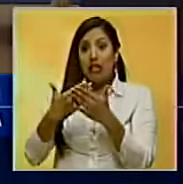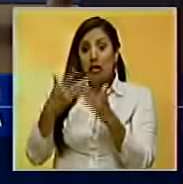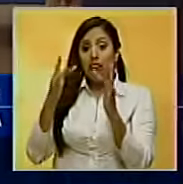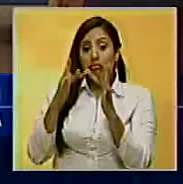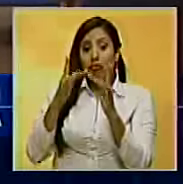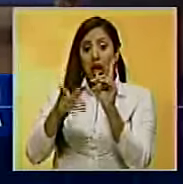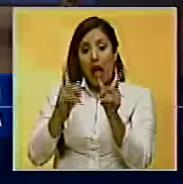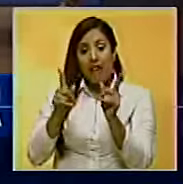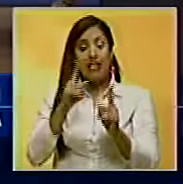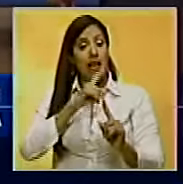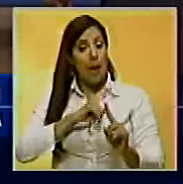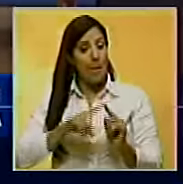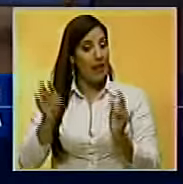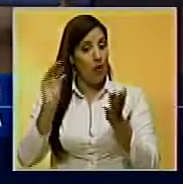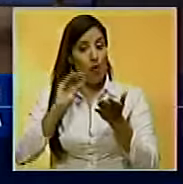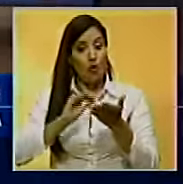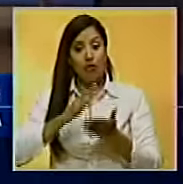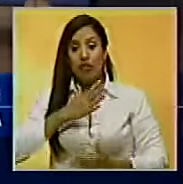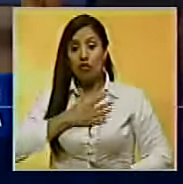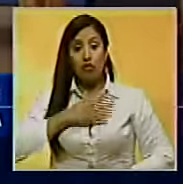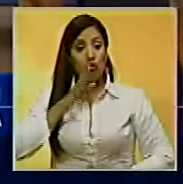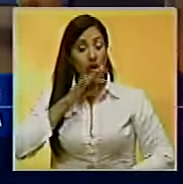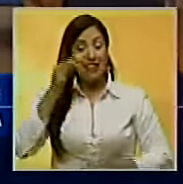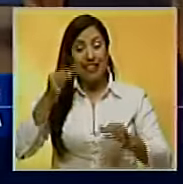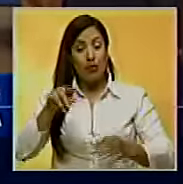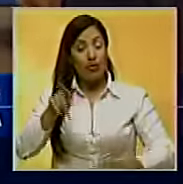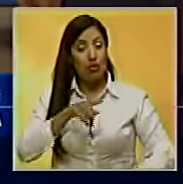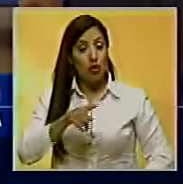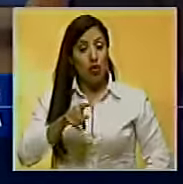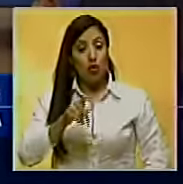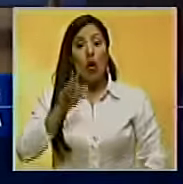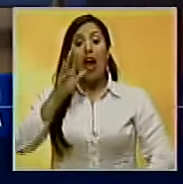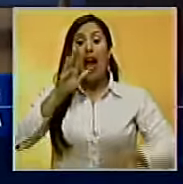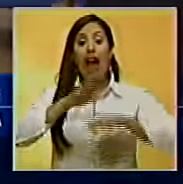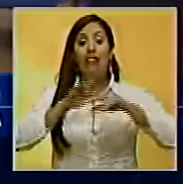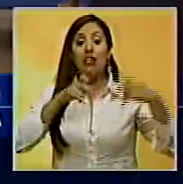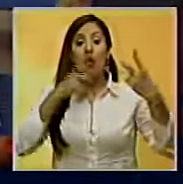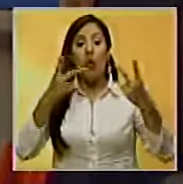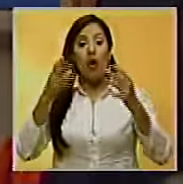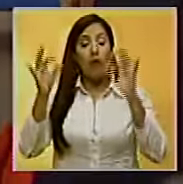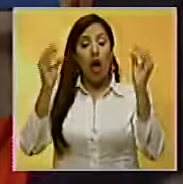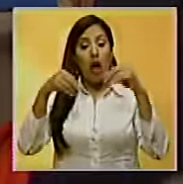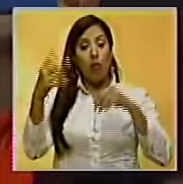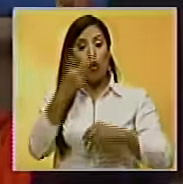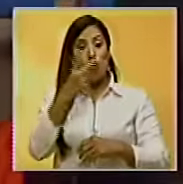contactos, pero reiteró que no está seguro de si se solicitará la mediación de la Santa Sede.